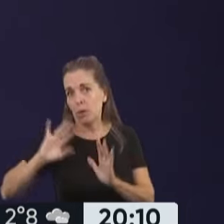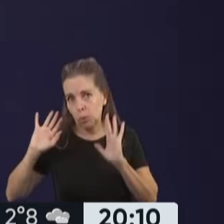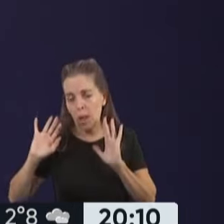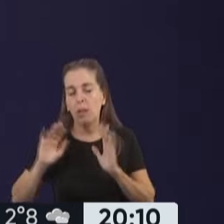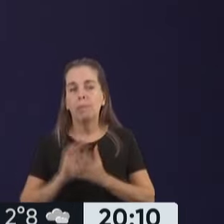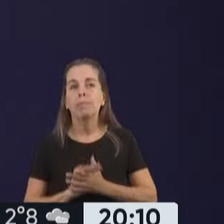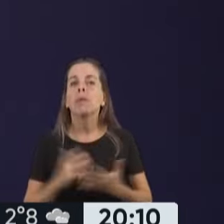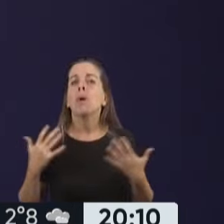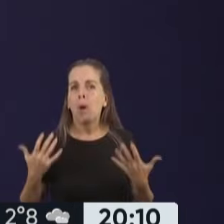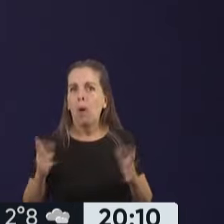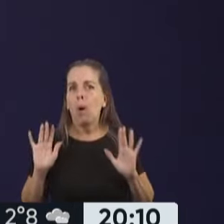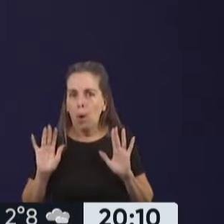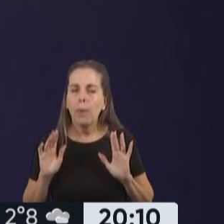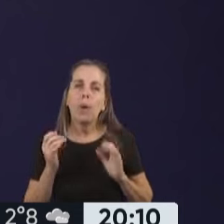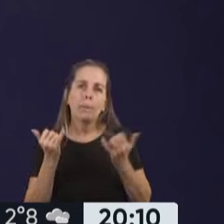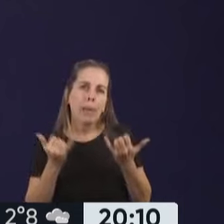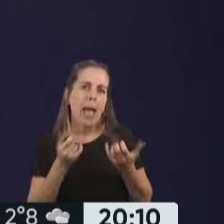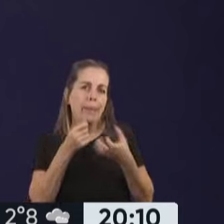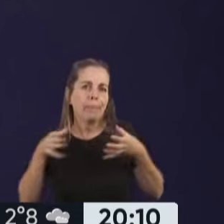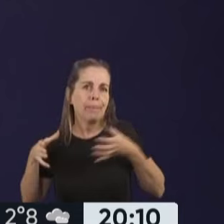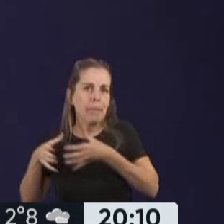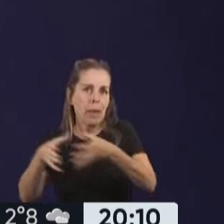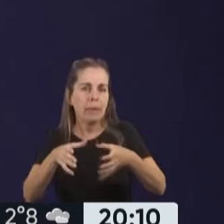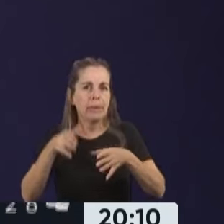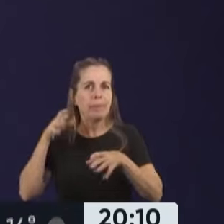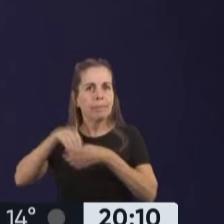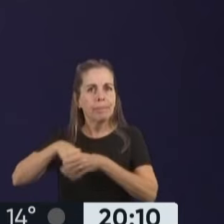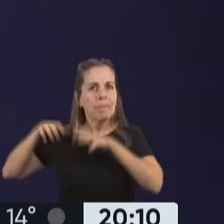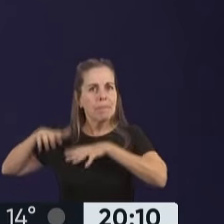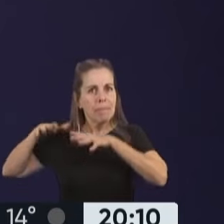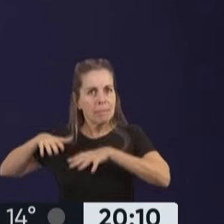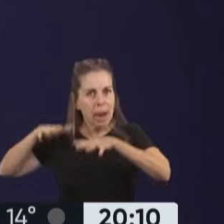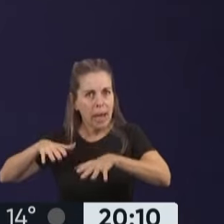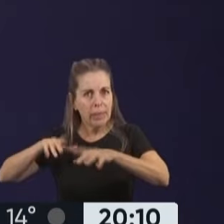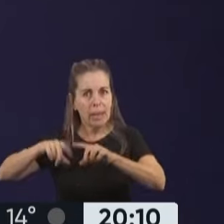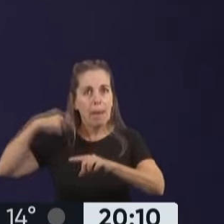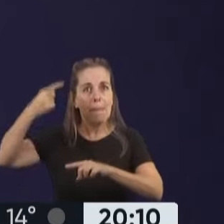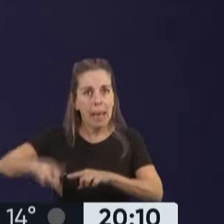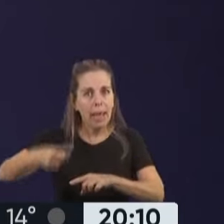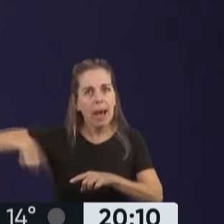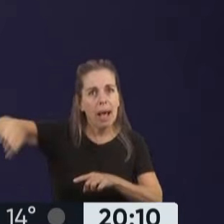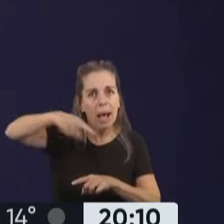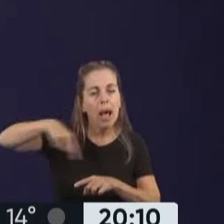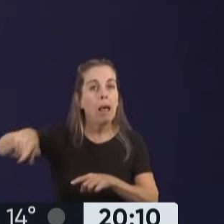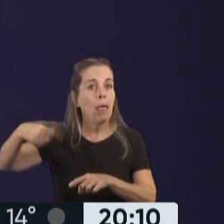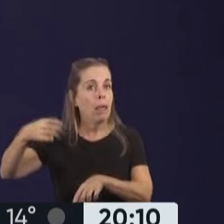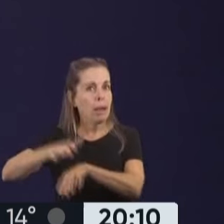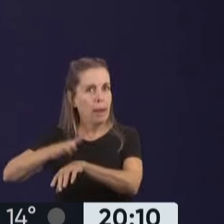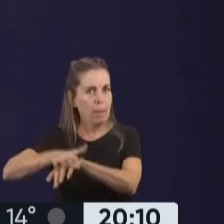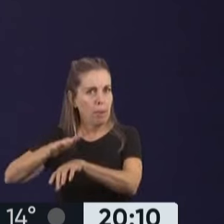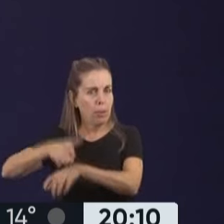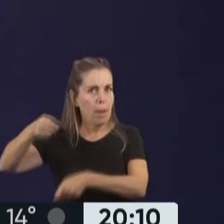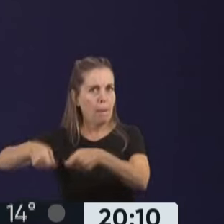Obviamente que las organizaciones que participen de la marcha deberán afrontar los gastos que la